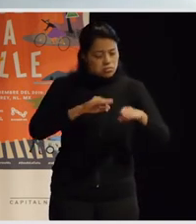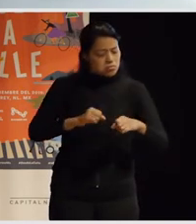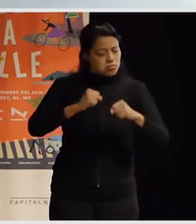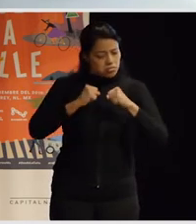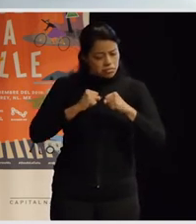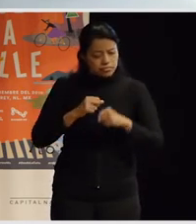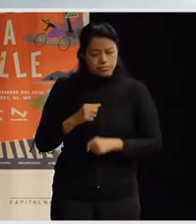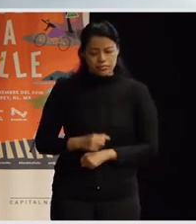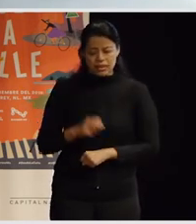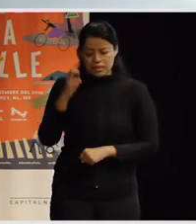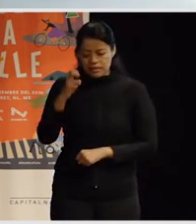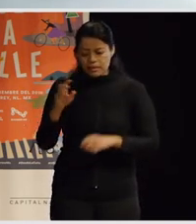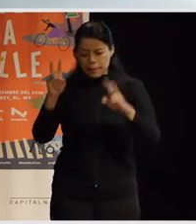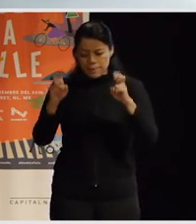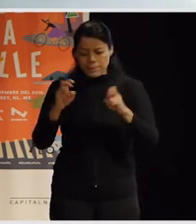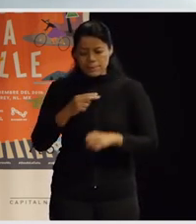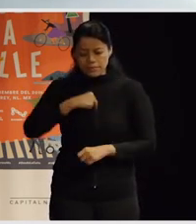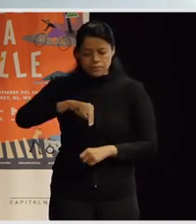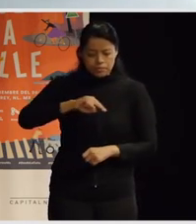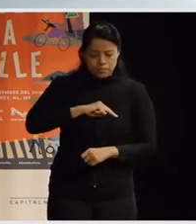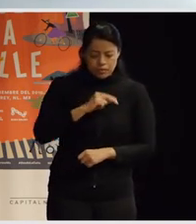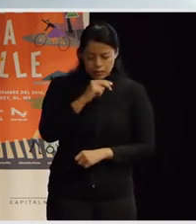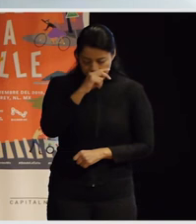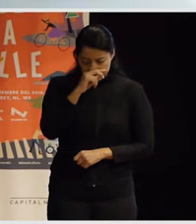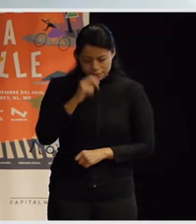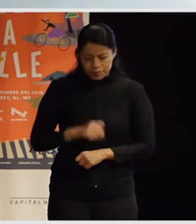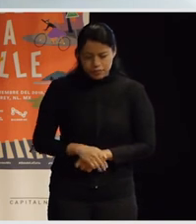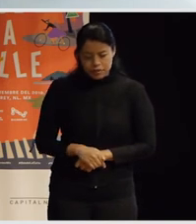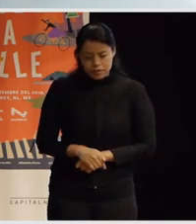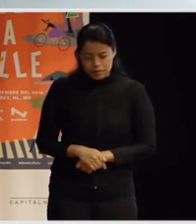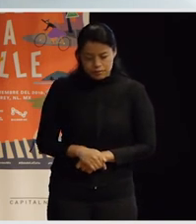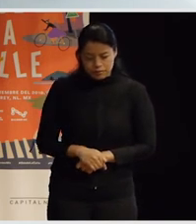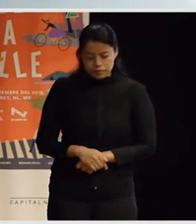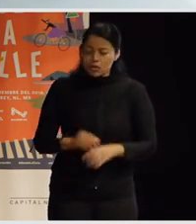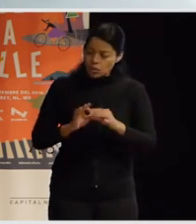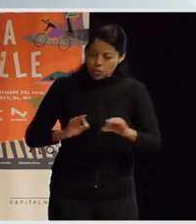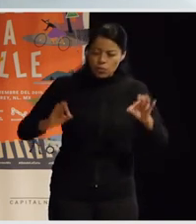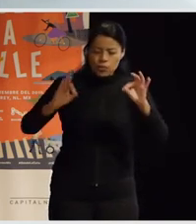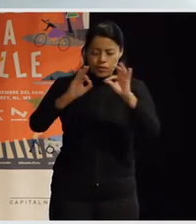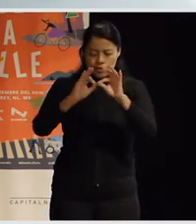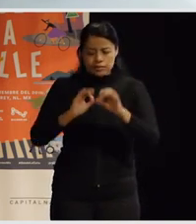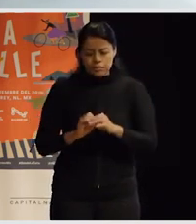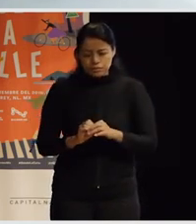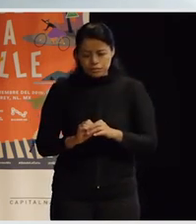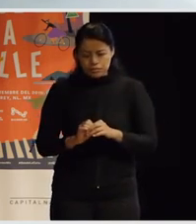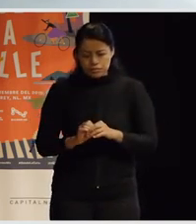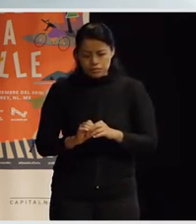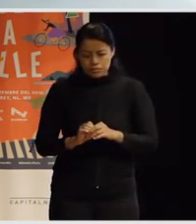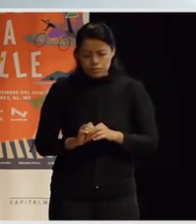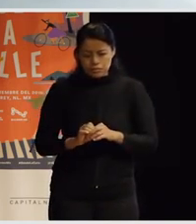¿no?, en, digamos, intentar modificar de una manera muy importante y muy fuerte las condiciones